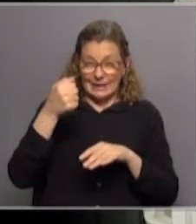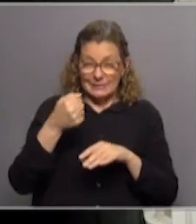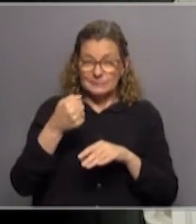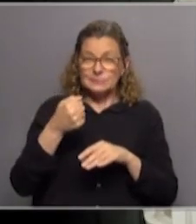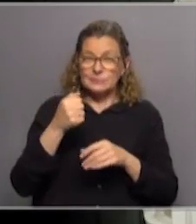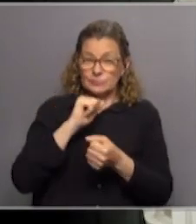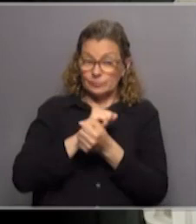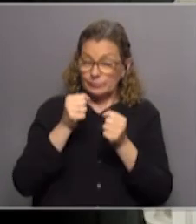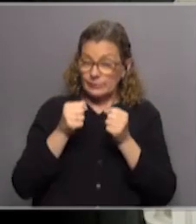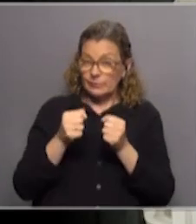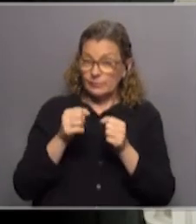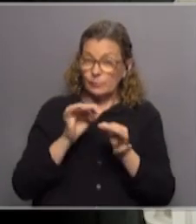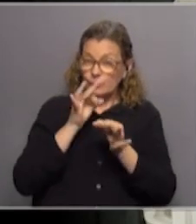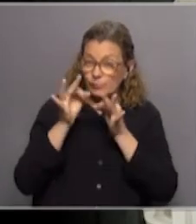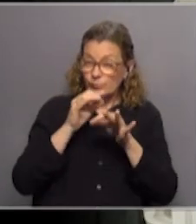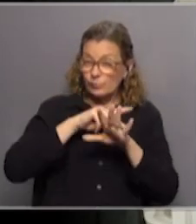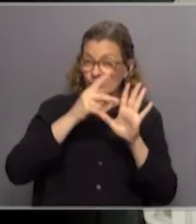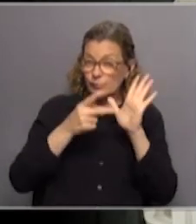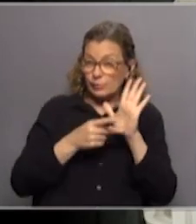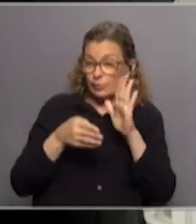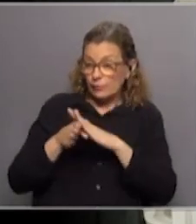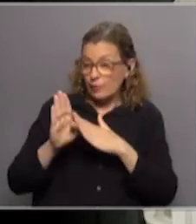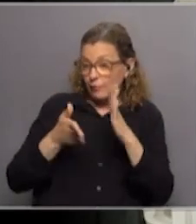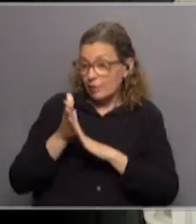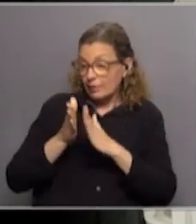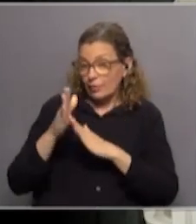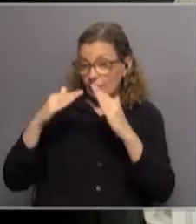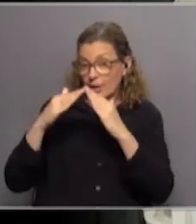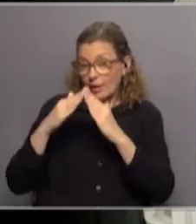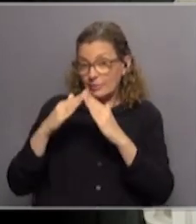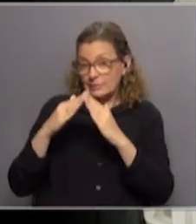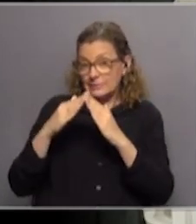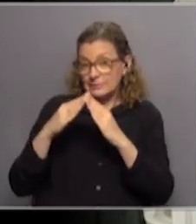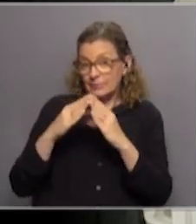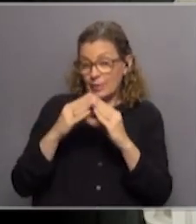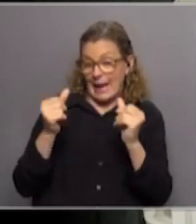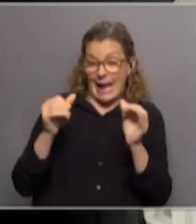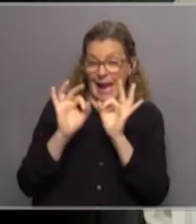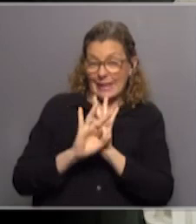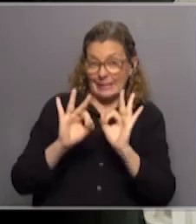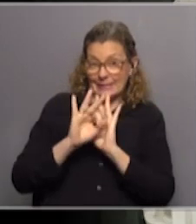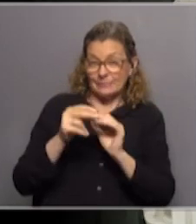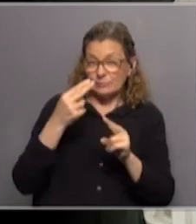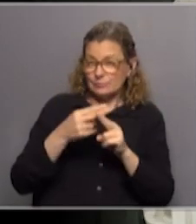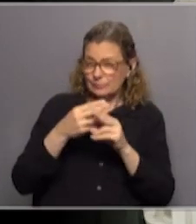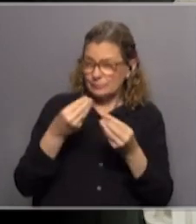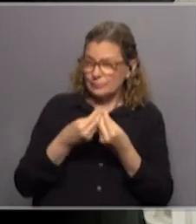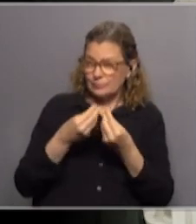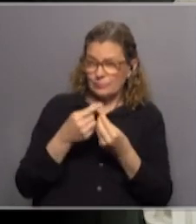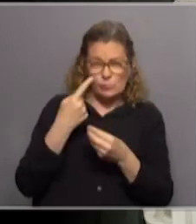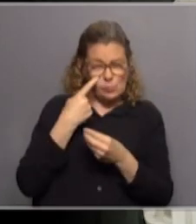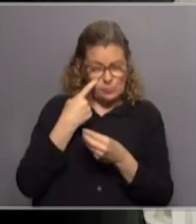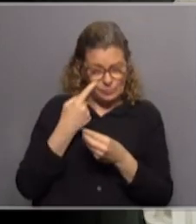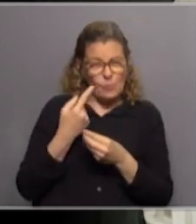de ley con esta redacción quedarían todos en sus casas y la cárcel de Domingo Arena quedaría vacía. Entre ellas hay varios nombres que son bastante